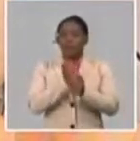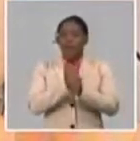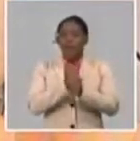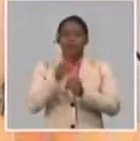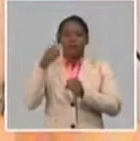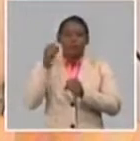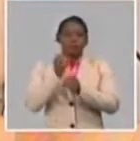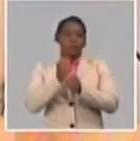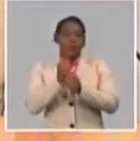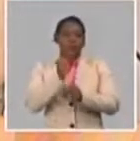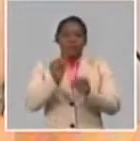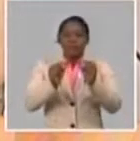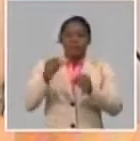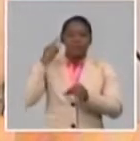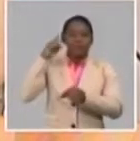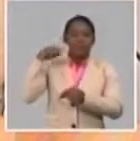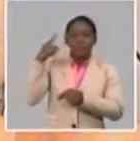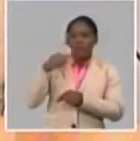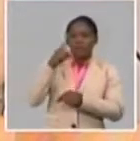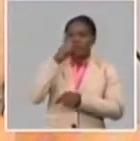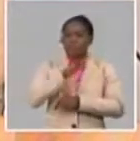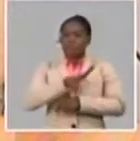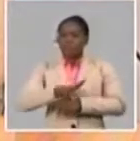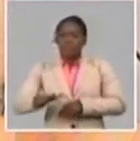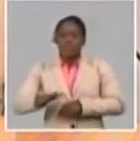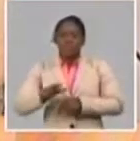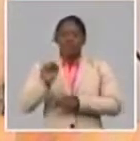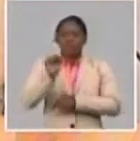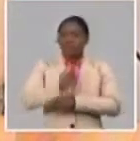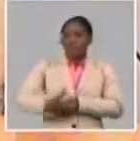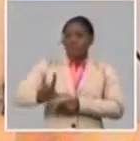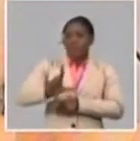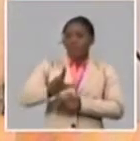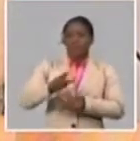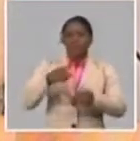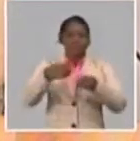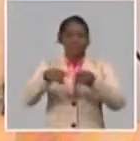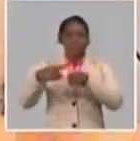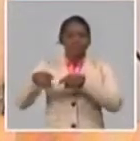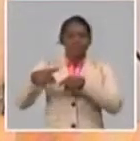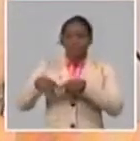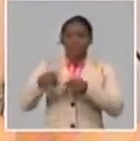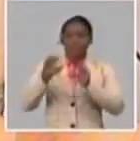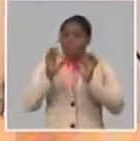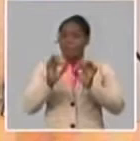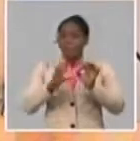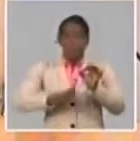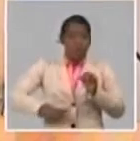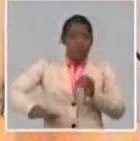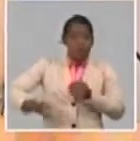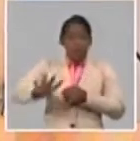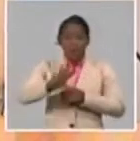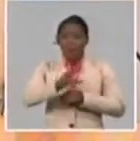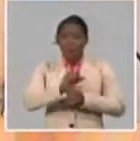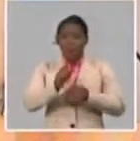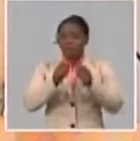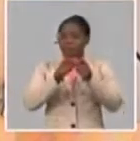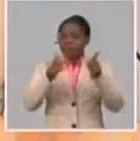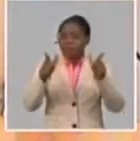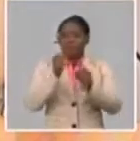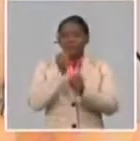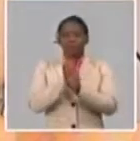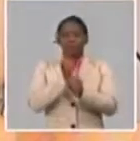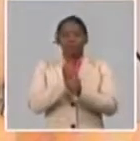psiquiatras, infantos juveniles, trabajadores sociales, defectoros, psicología, psicopedagogía, es decir, un número muy amplio de personas